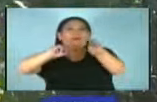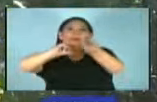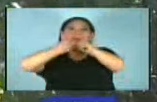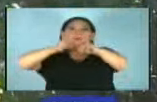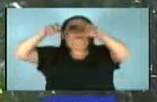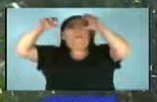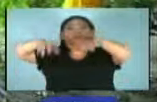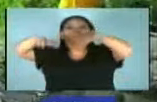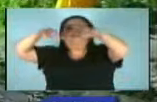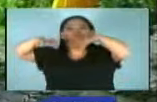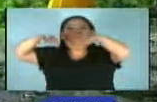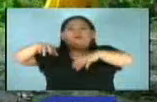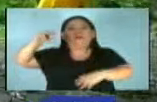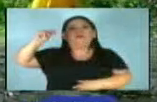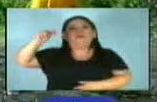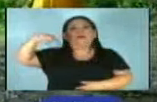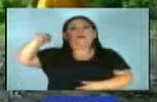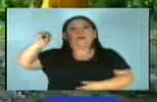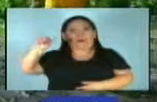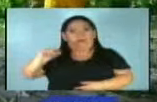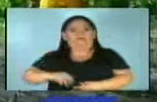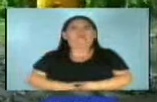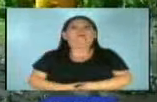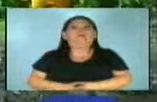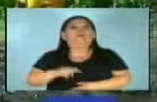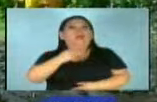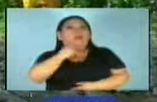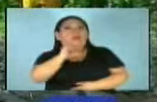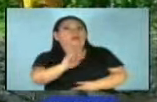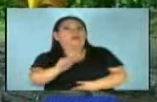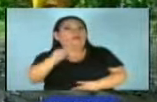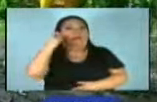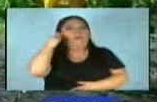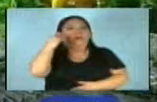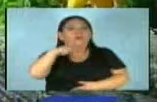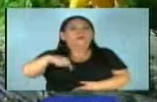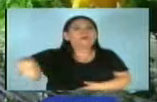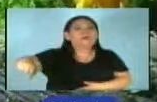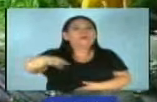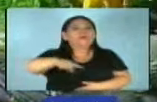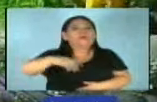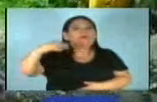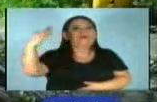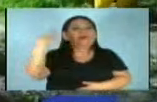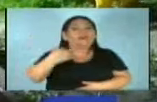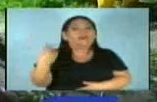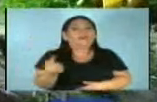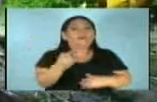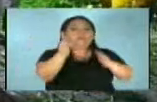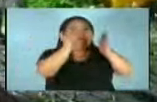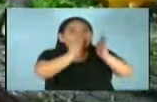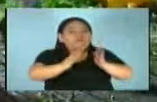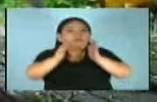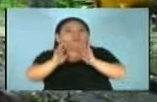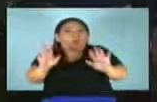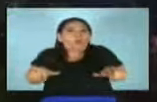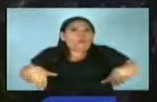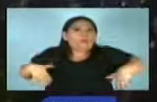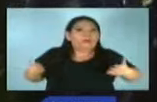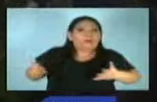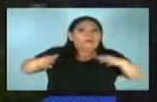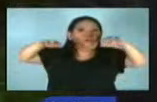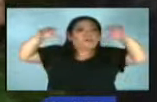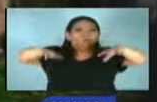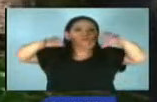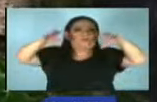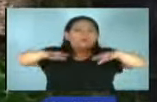a tener bastante agua. Señalan que es importante que la población esté preparada ante estos fenómenos naturales, no